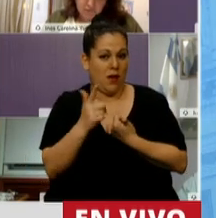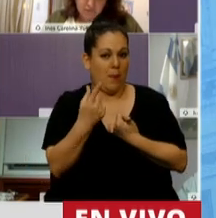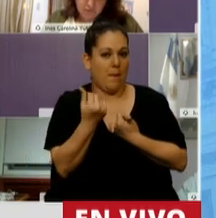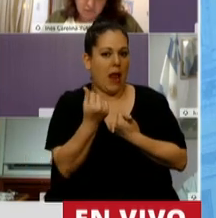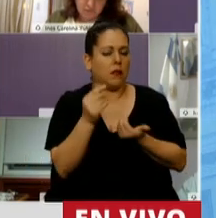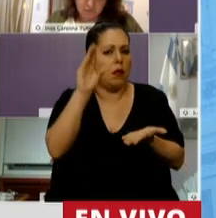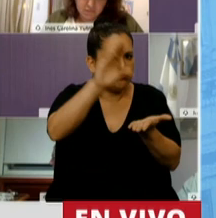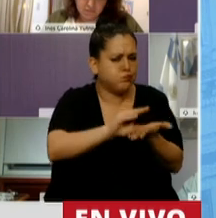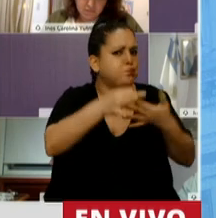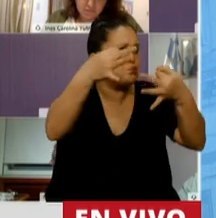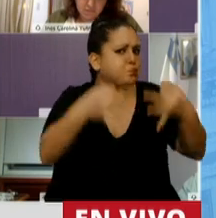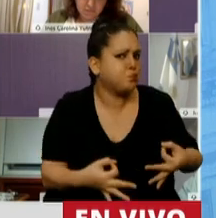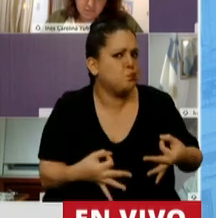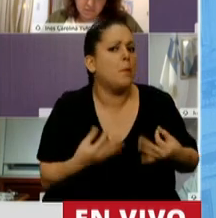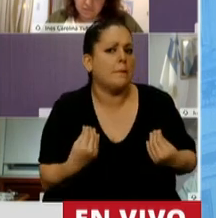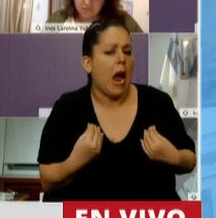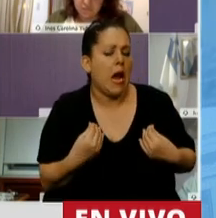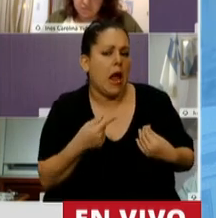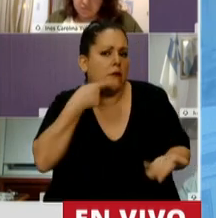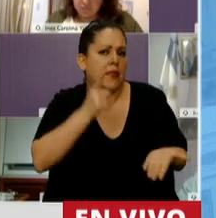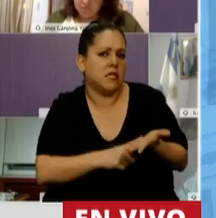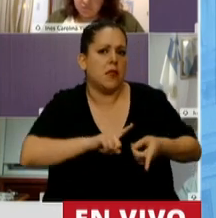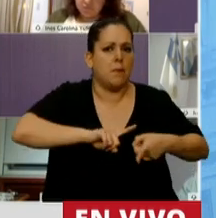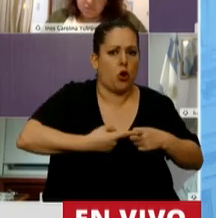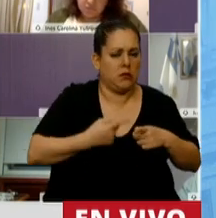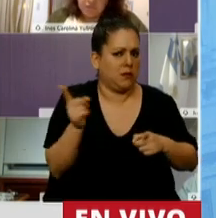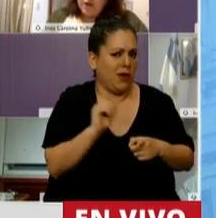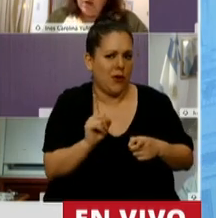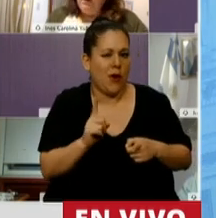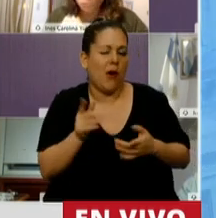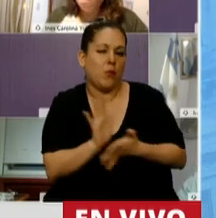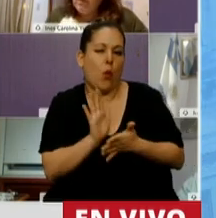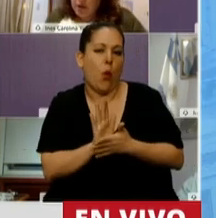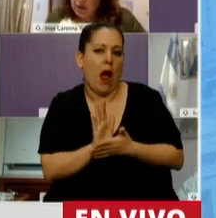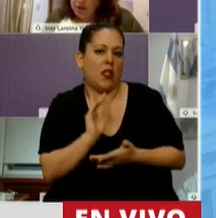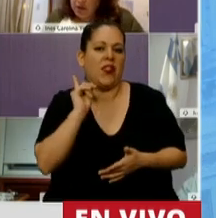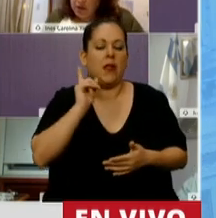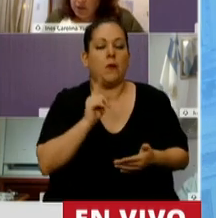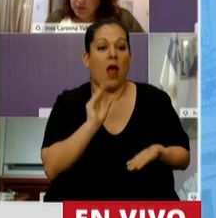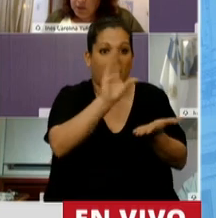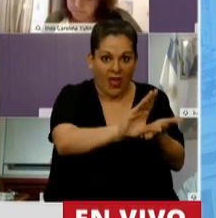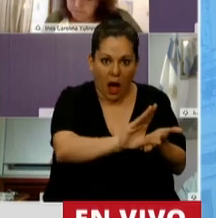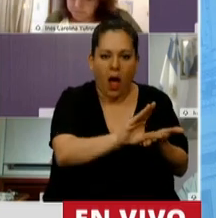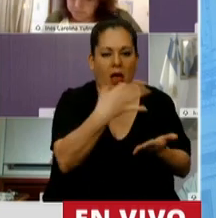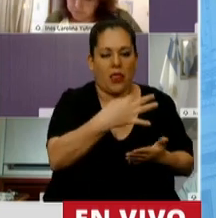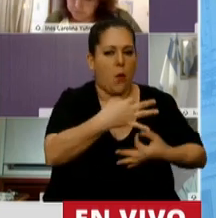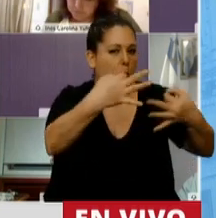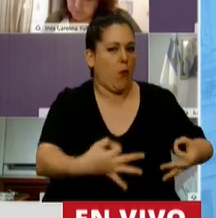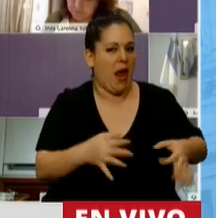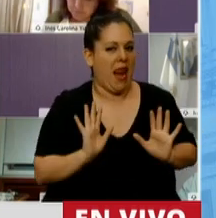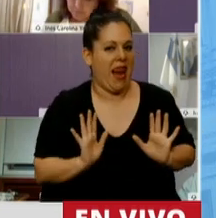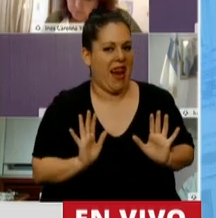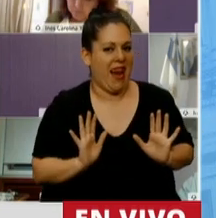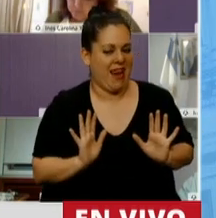como orientación de políticas, se utiliza como disciplinamiento. Primero, y segundo